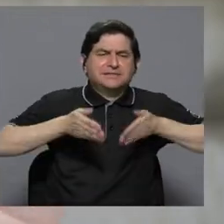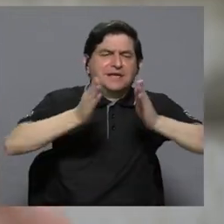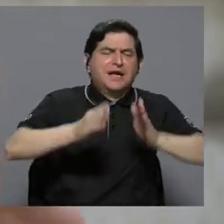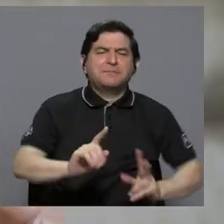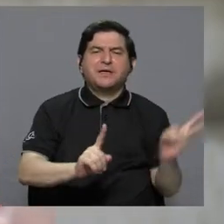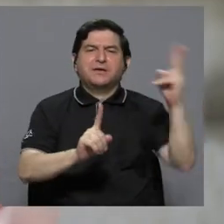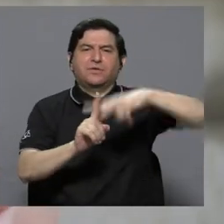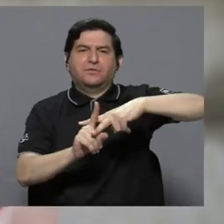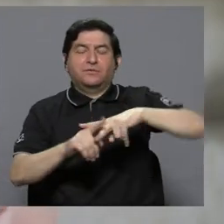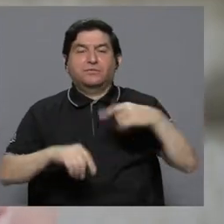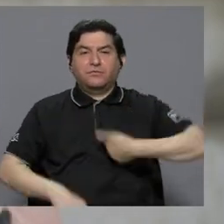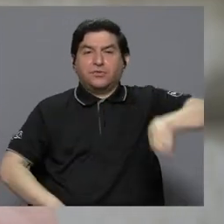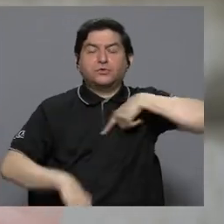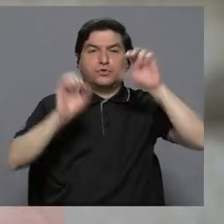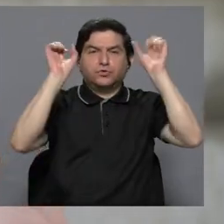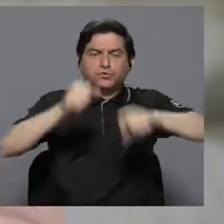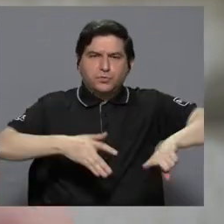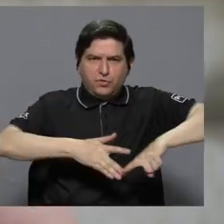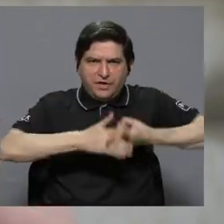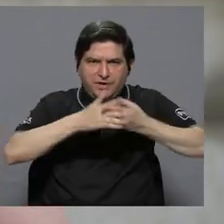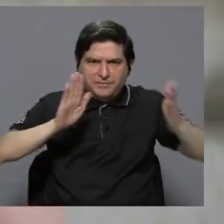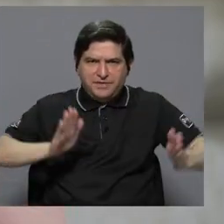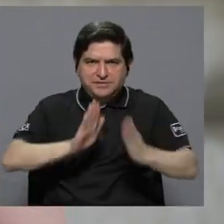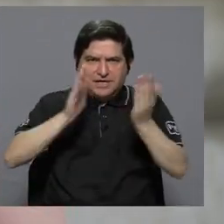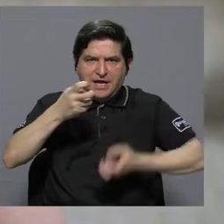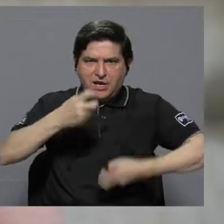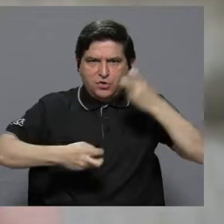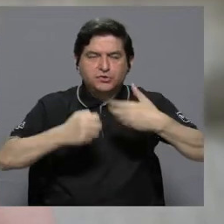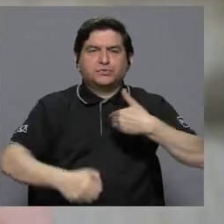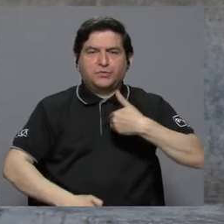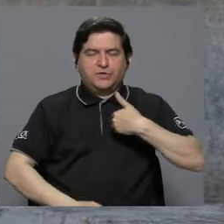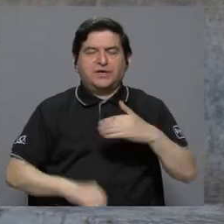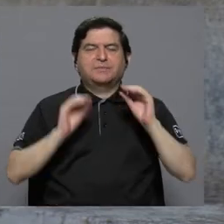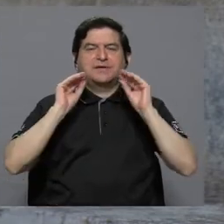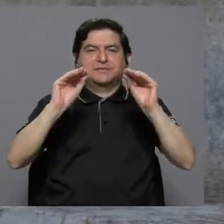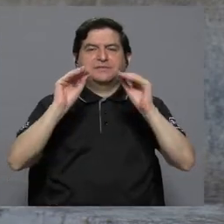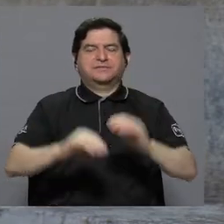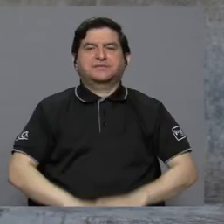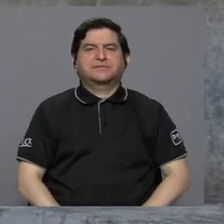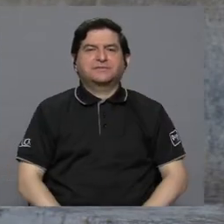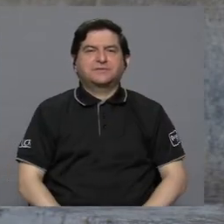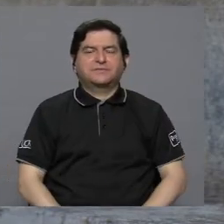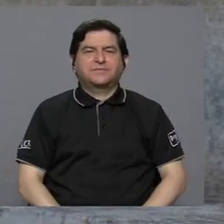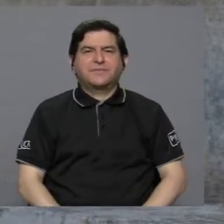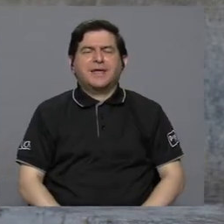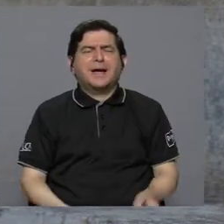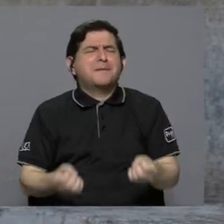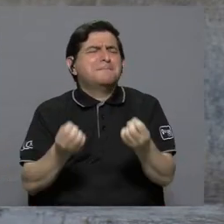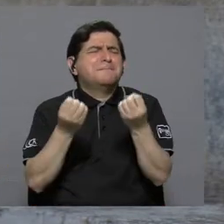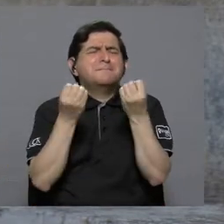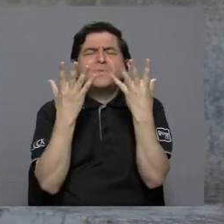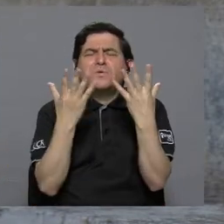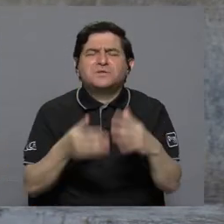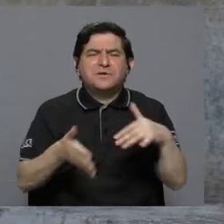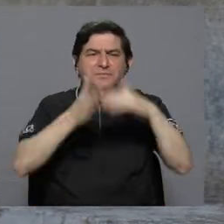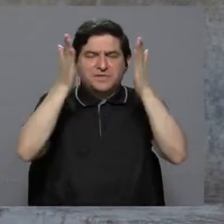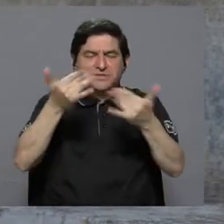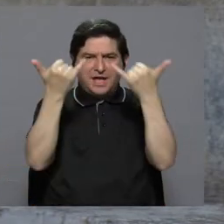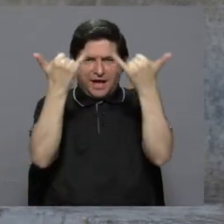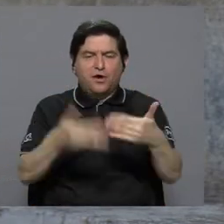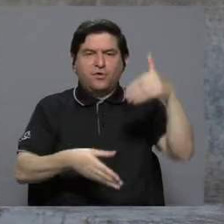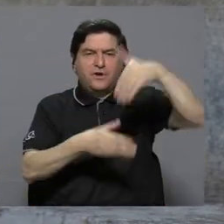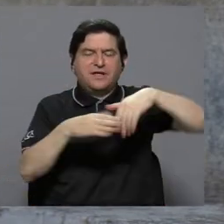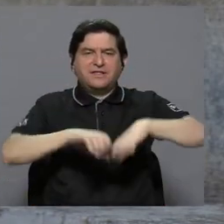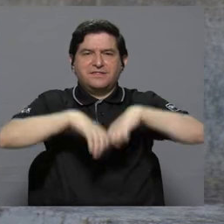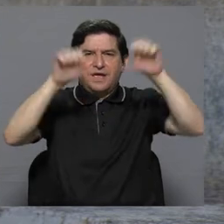tenemos para poder empezar a afrontar esos problemas que tenemos de la educación. A los cientos de miles de estudiantes que están inmersos hoy en el